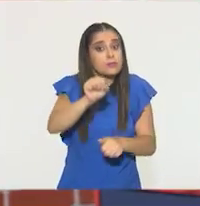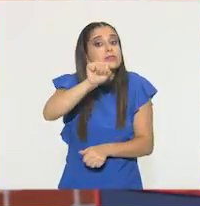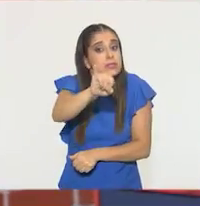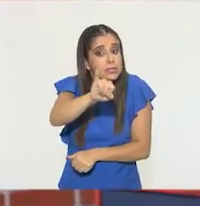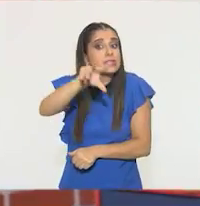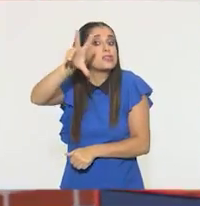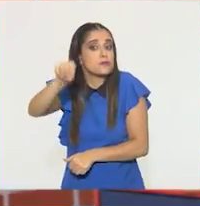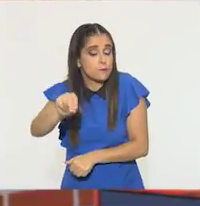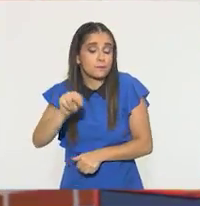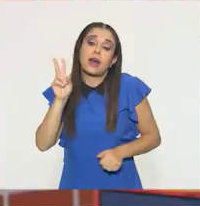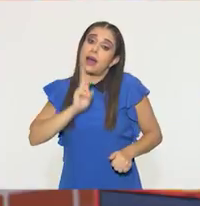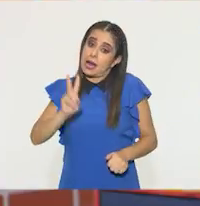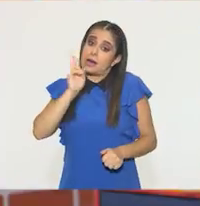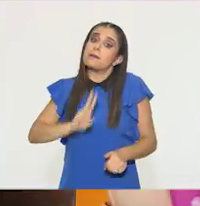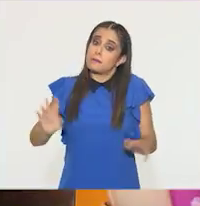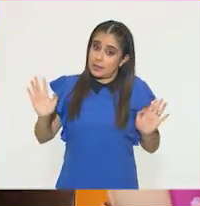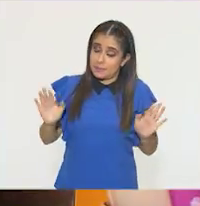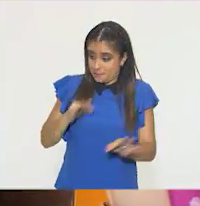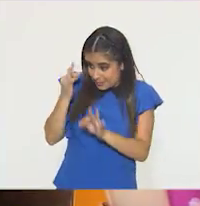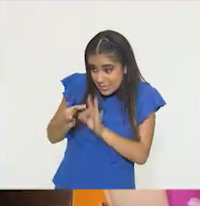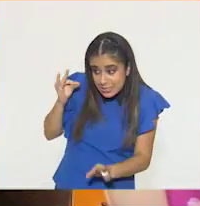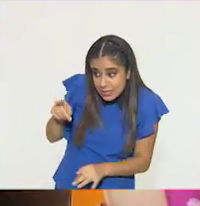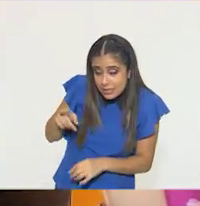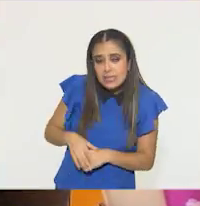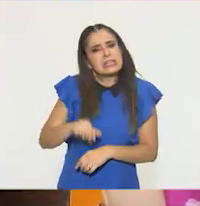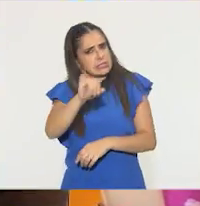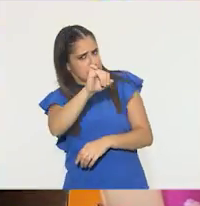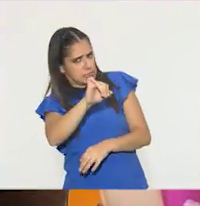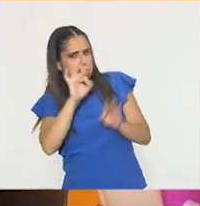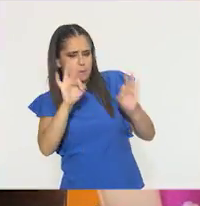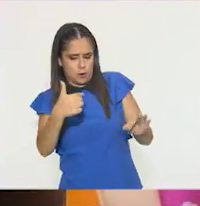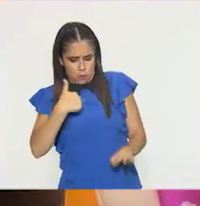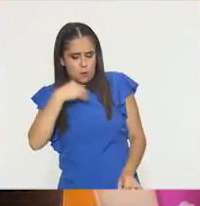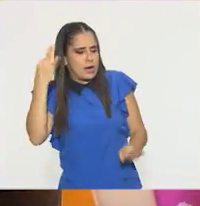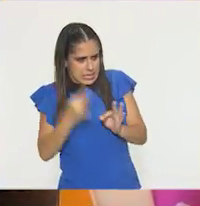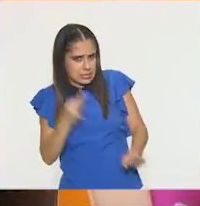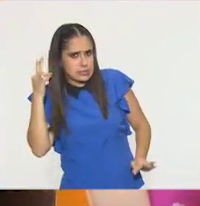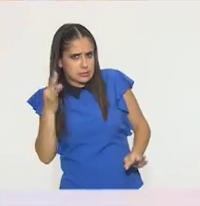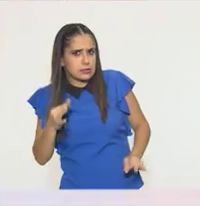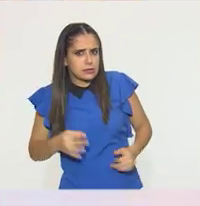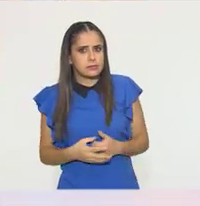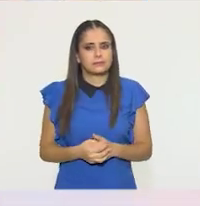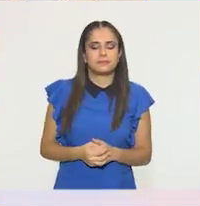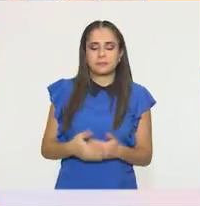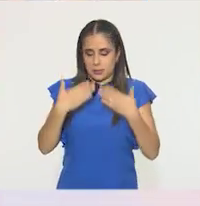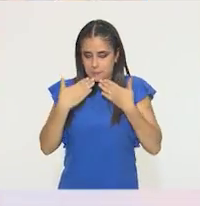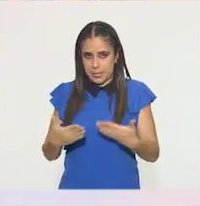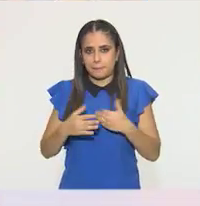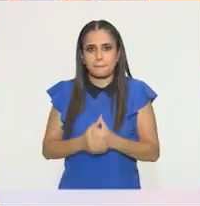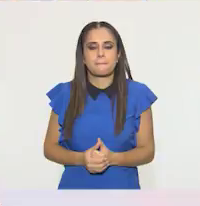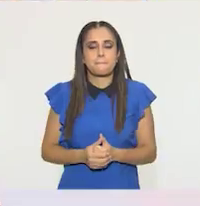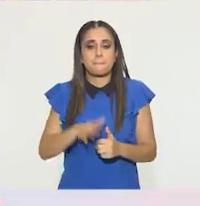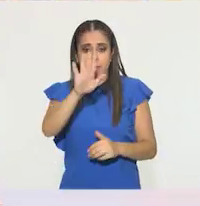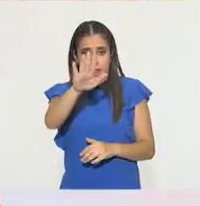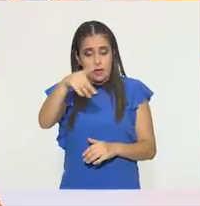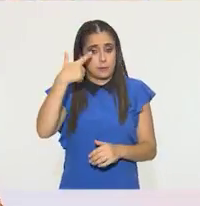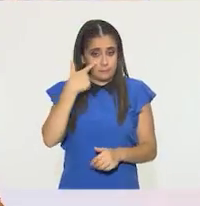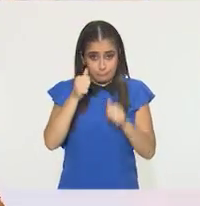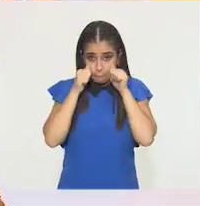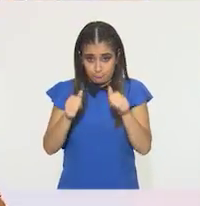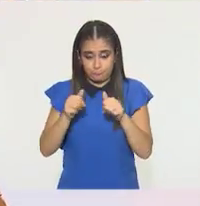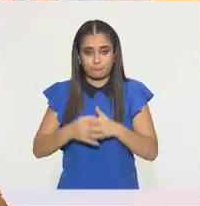a todo. Ok. ¿Lista? Me parece perfecto, yo ya estoy lista. Muy bien. Vamos a hacer el siguiente ejercicio.